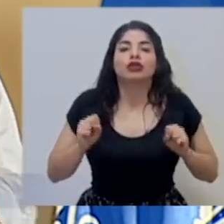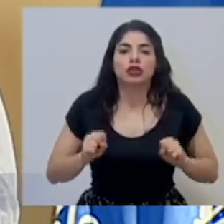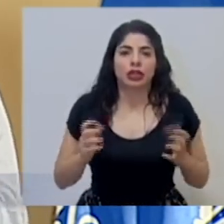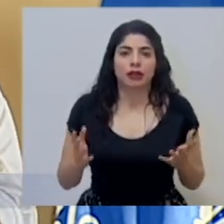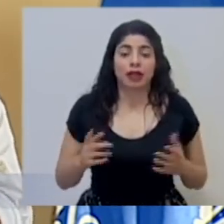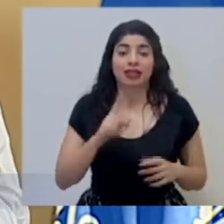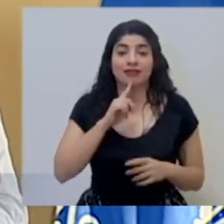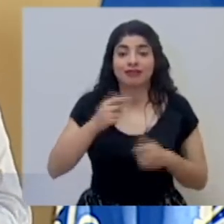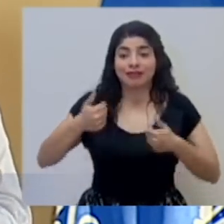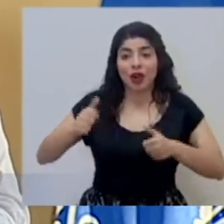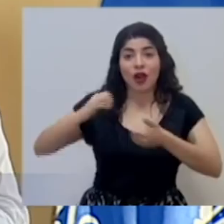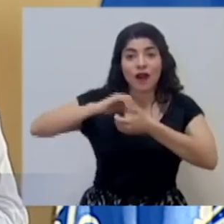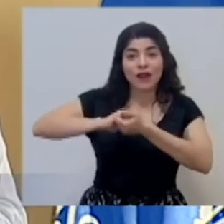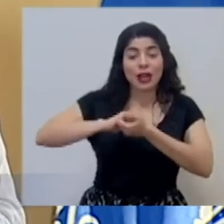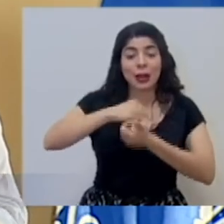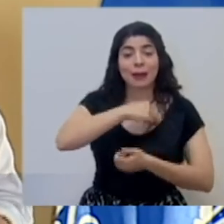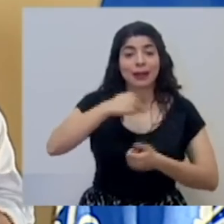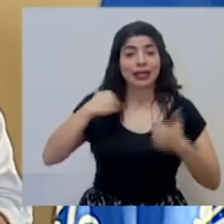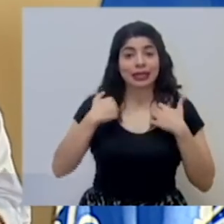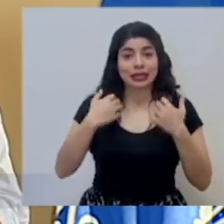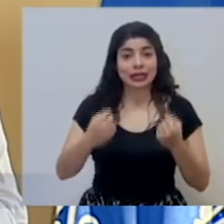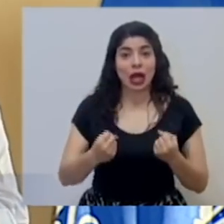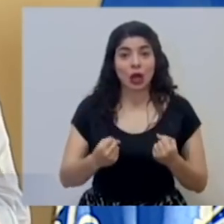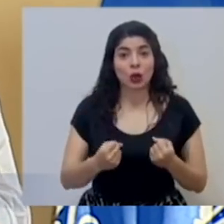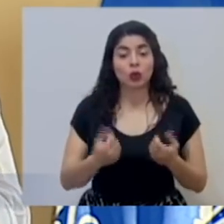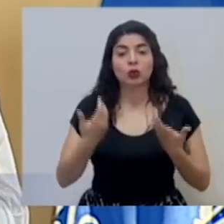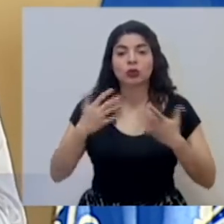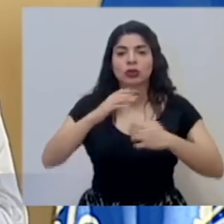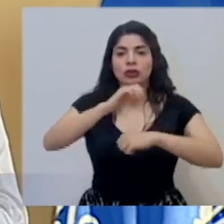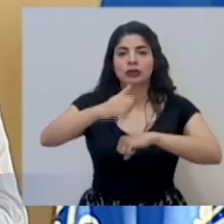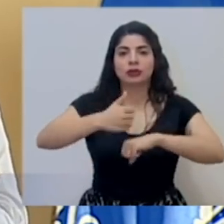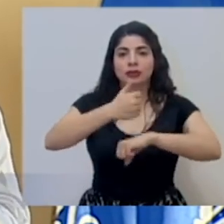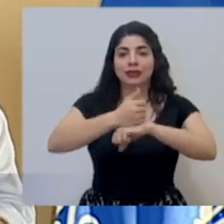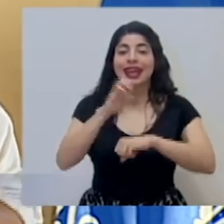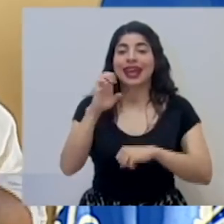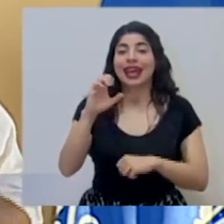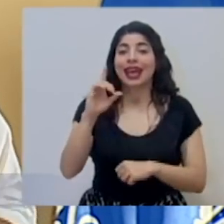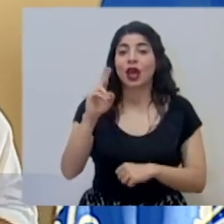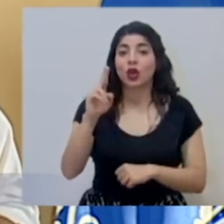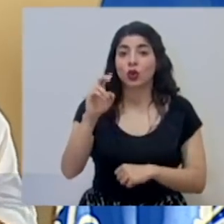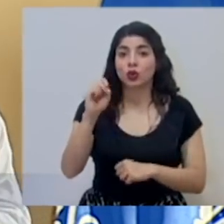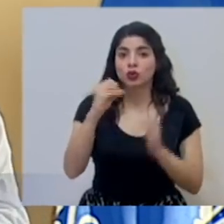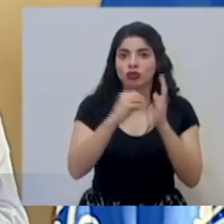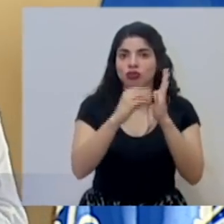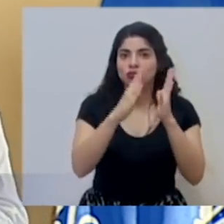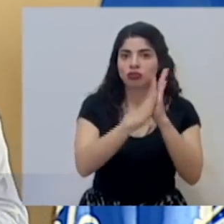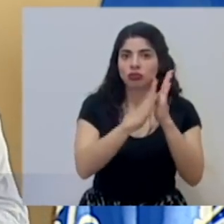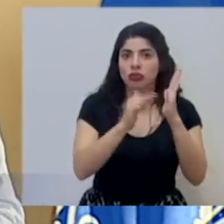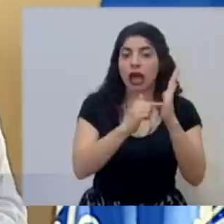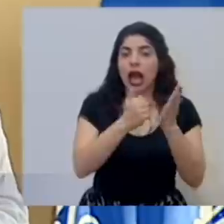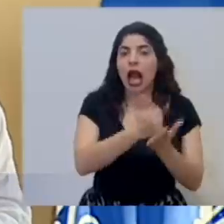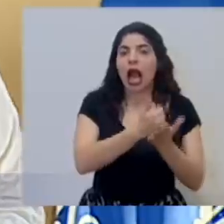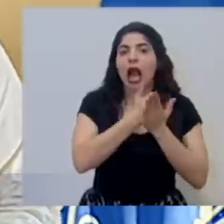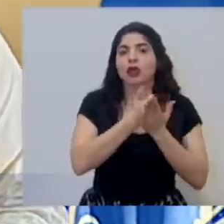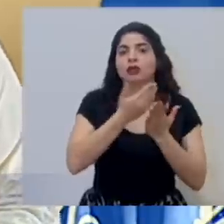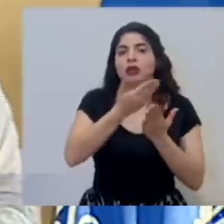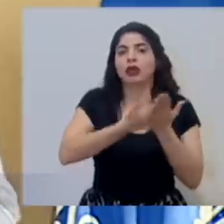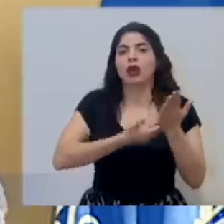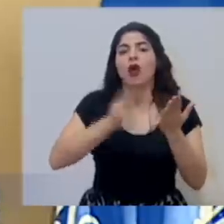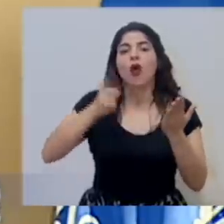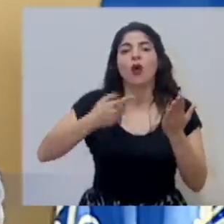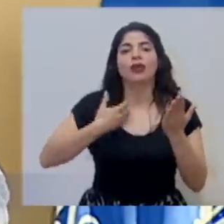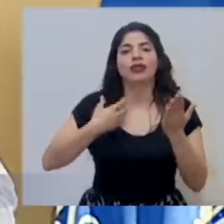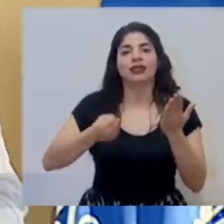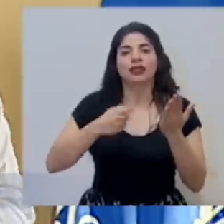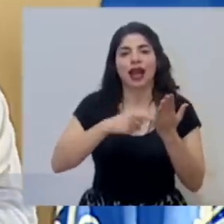en un convenio con el Ministerio de Salud se instaló en el EDUS una mejora que permite la generación de orden sanitaria.